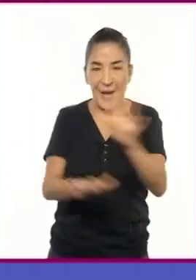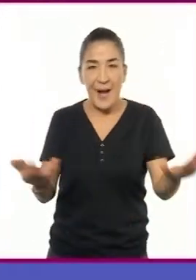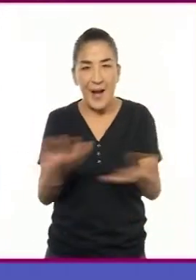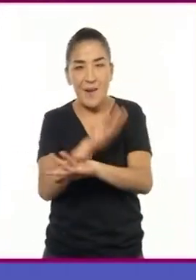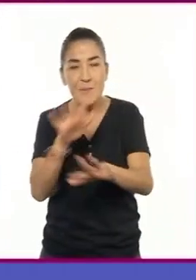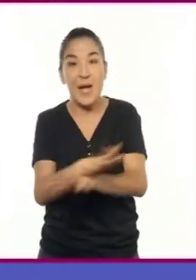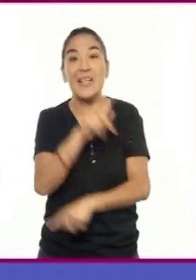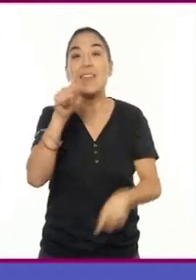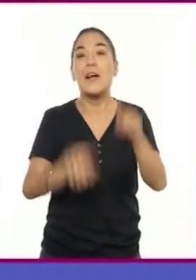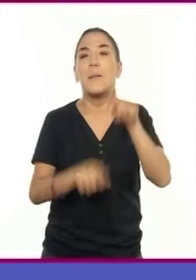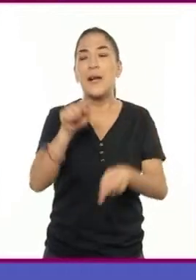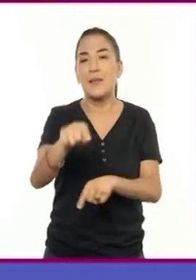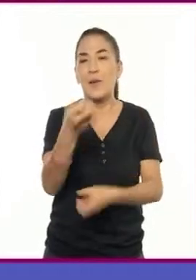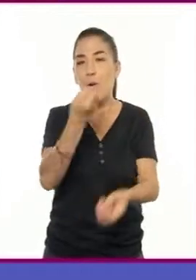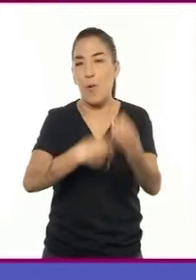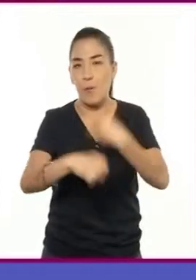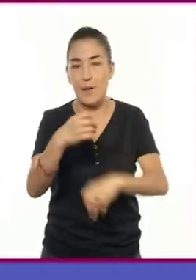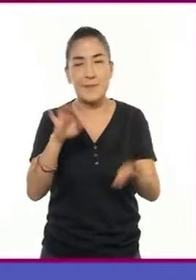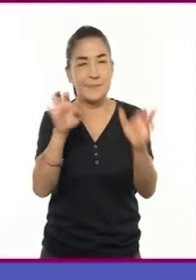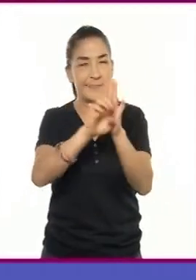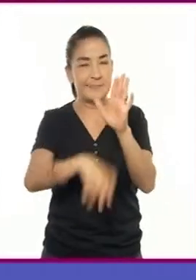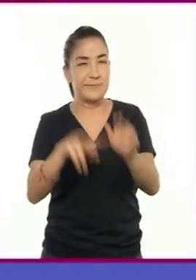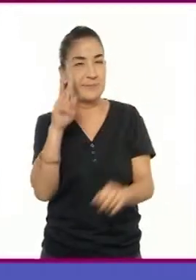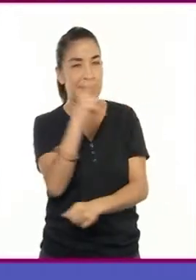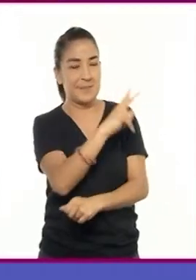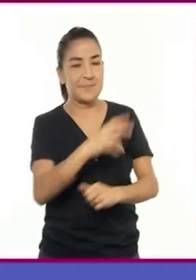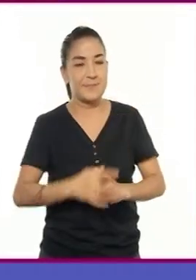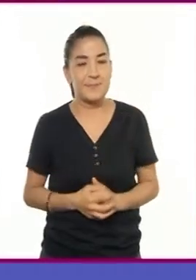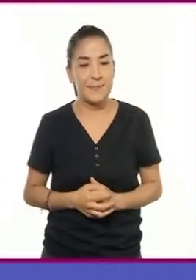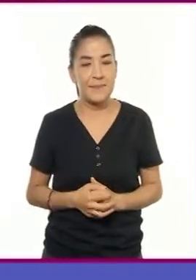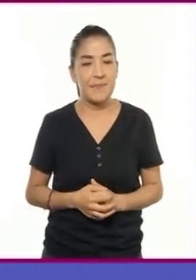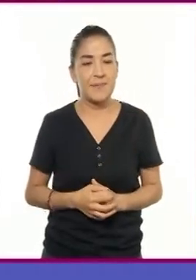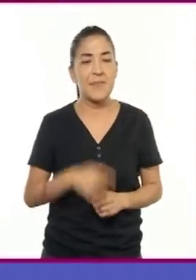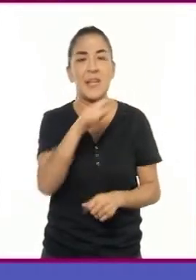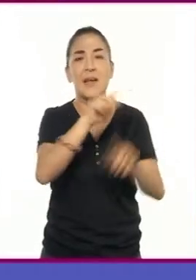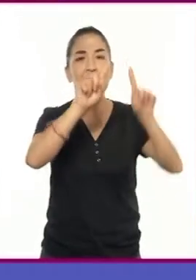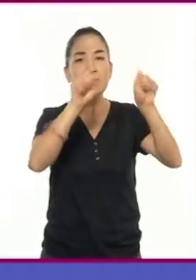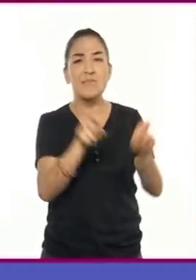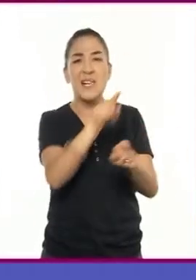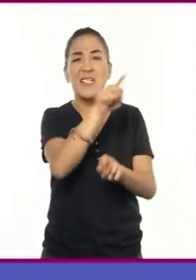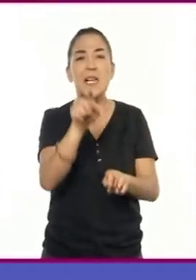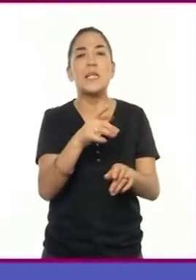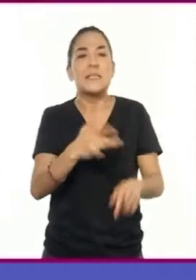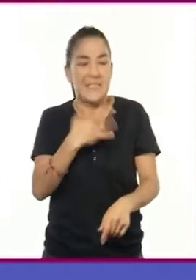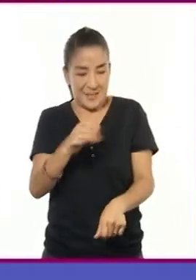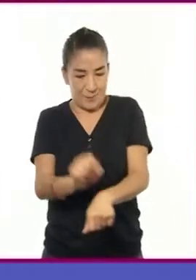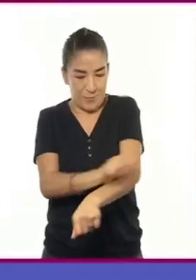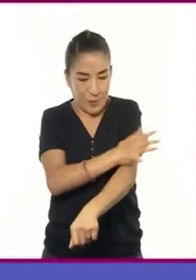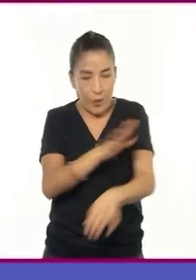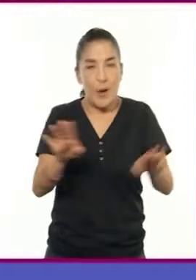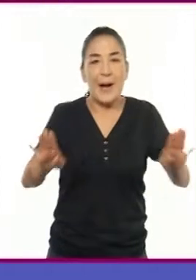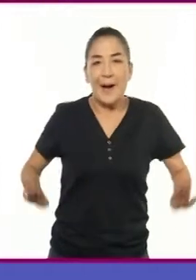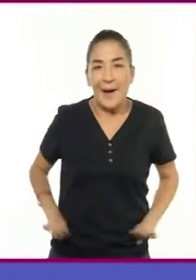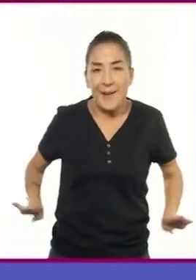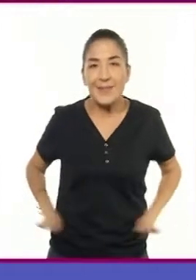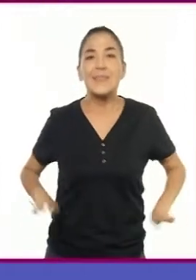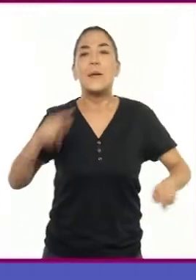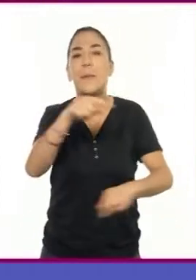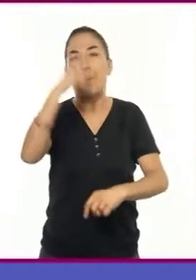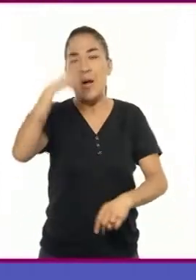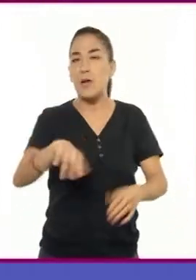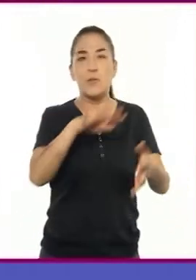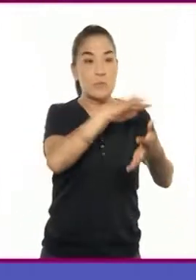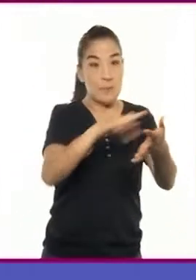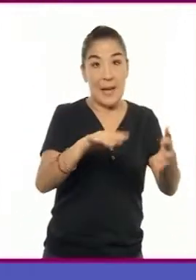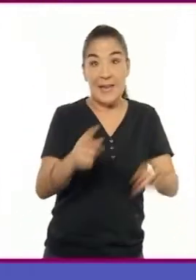requiera la obra. Observen el ejemplo. Estas acotaciones son emociones, intenciones o características que no se